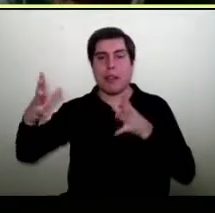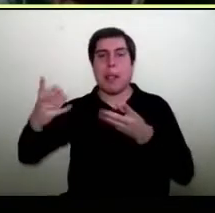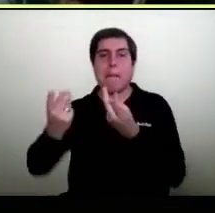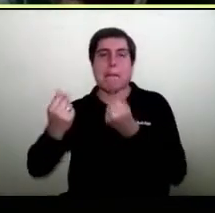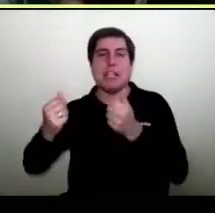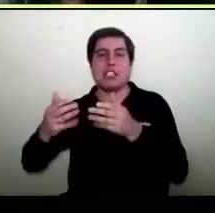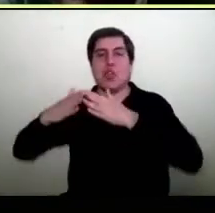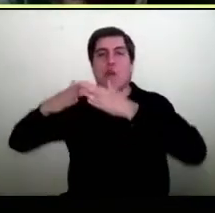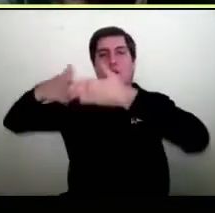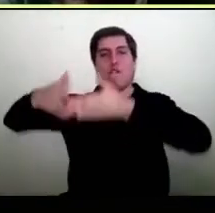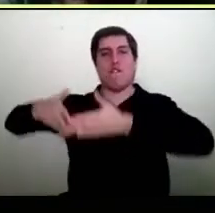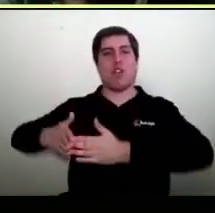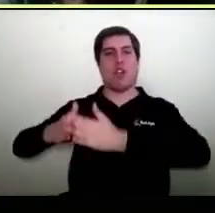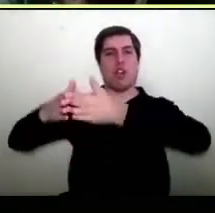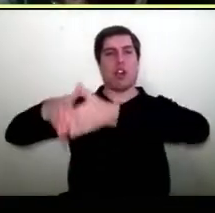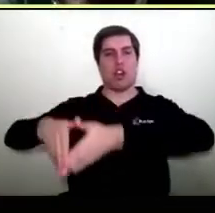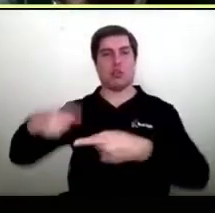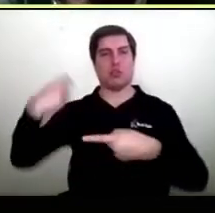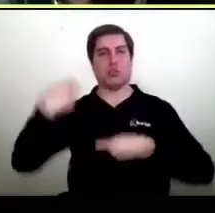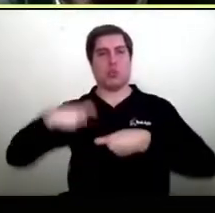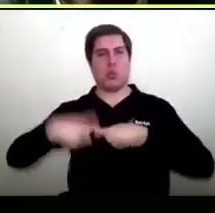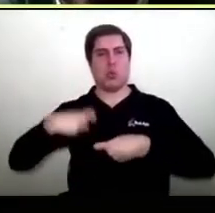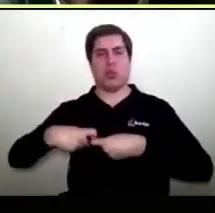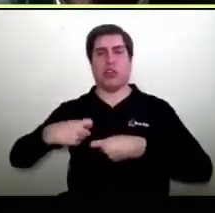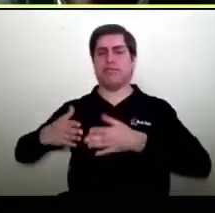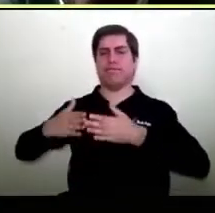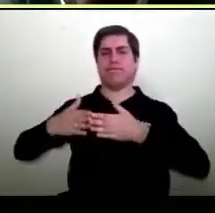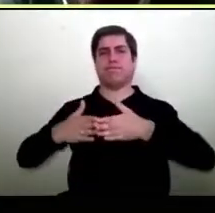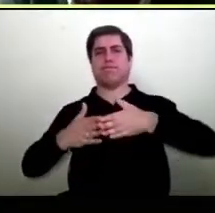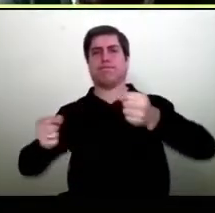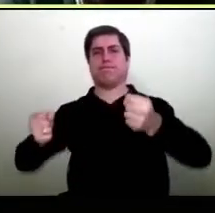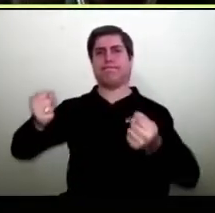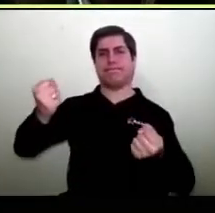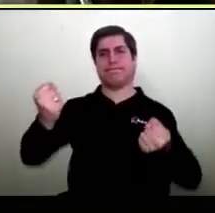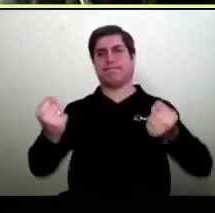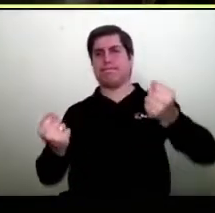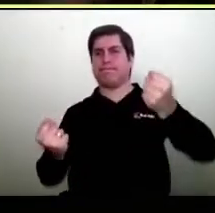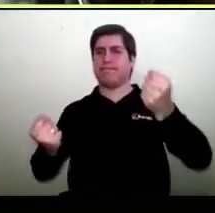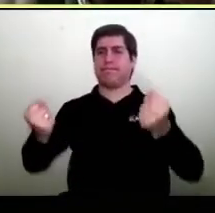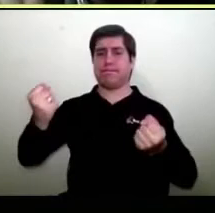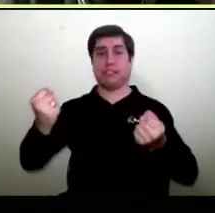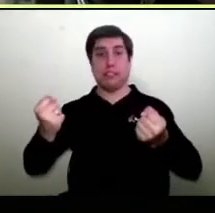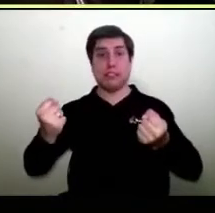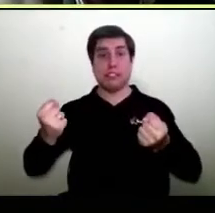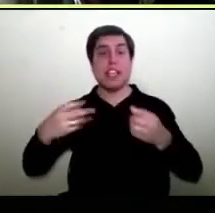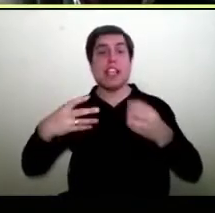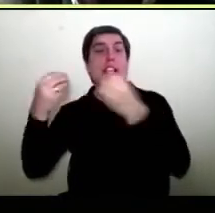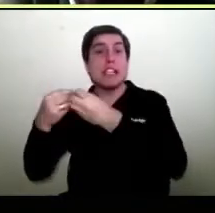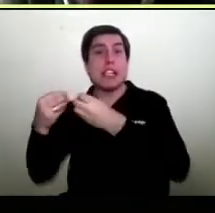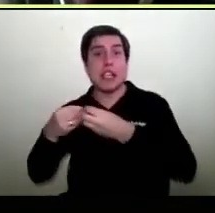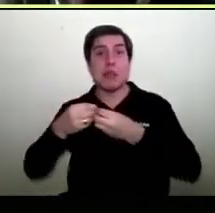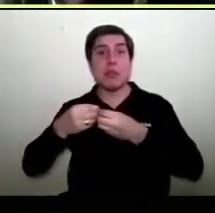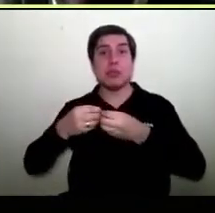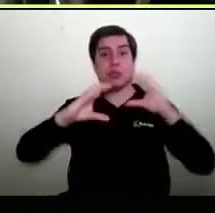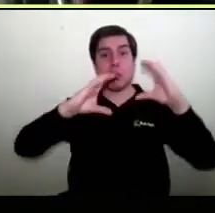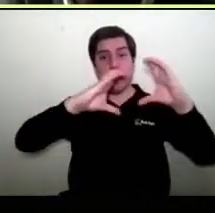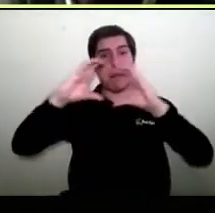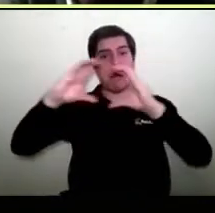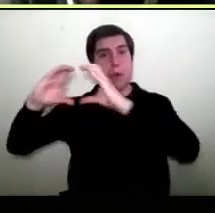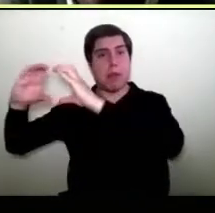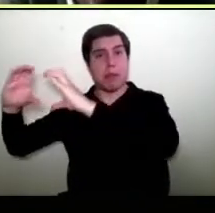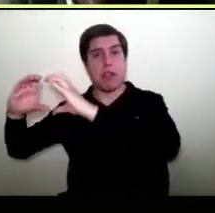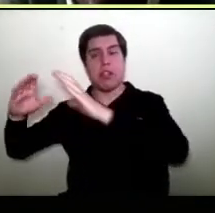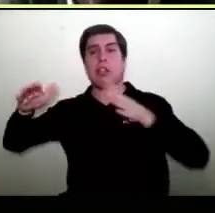barco sólido que permite navegar y donde se sostiene porque hay muchos containers, muchas empresas,